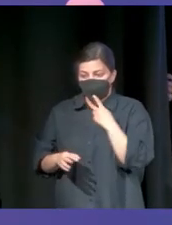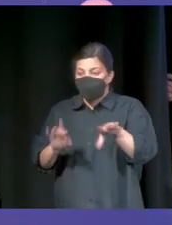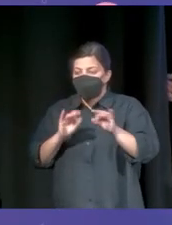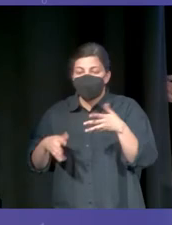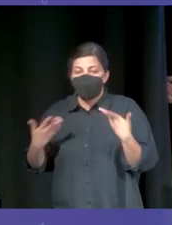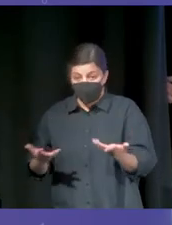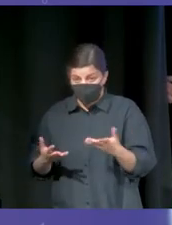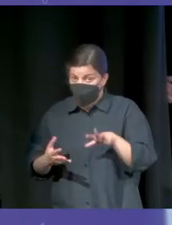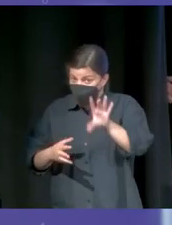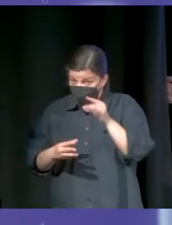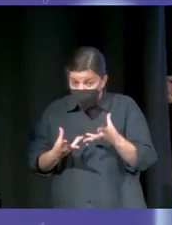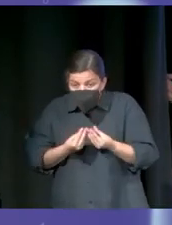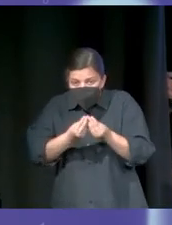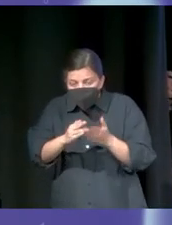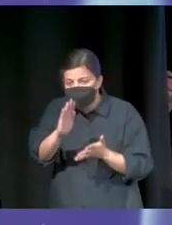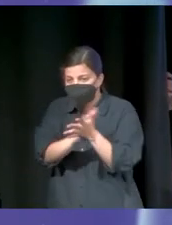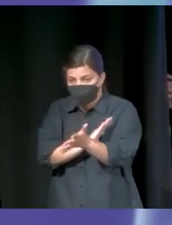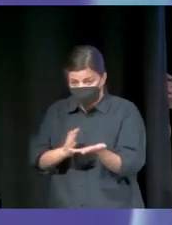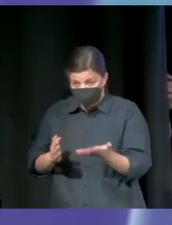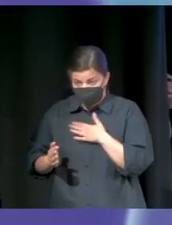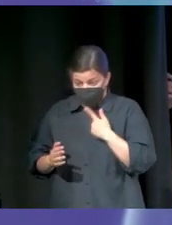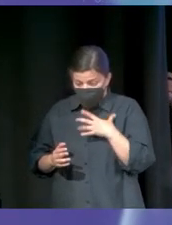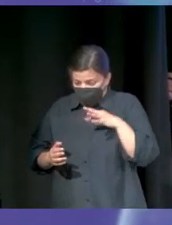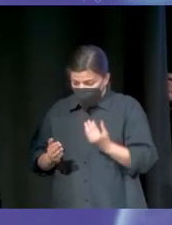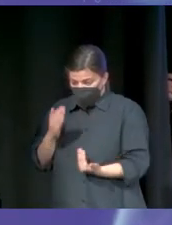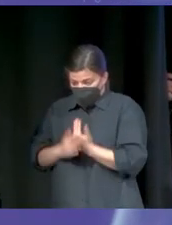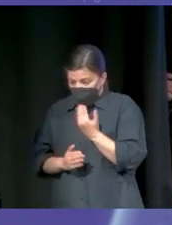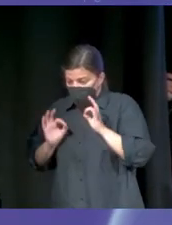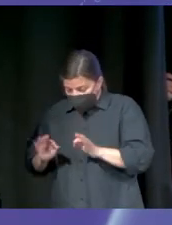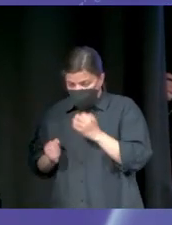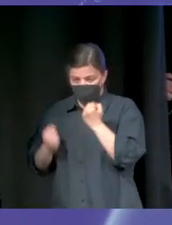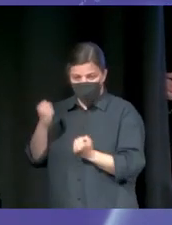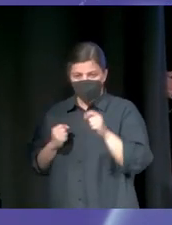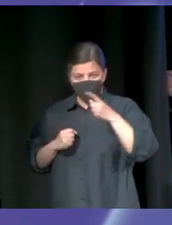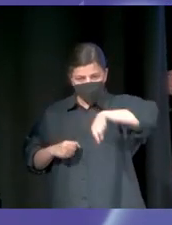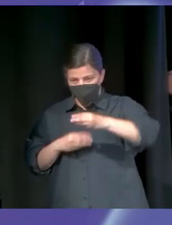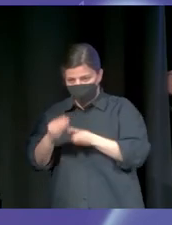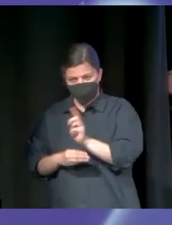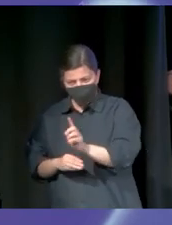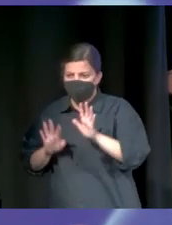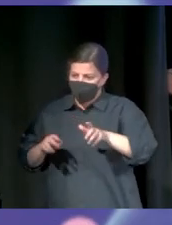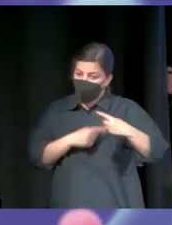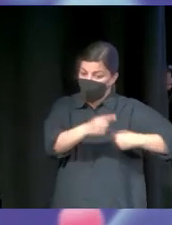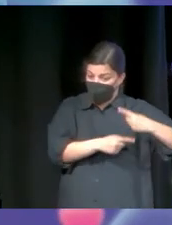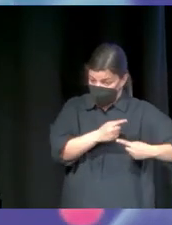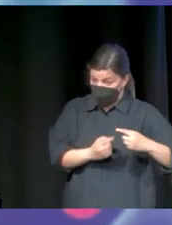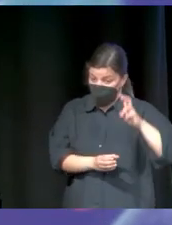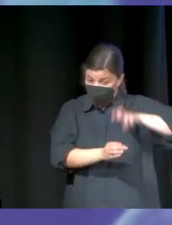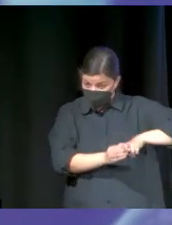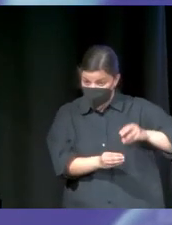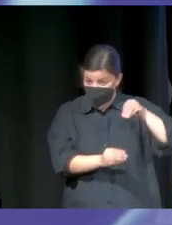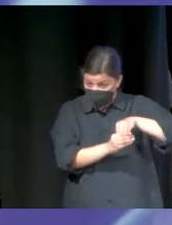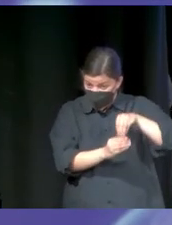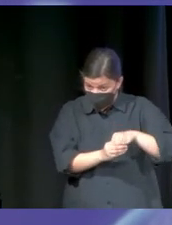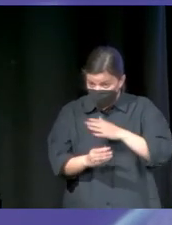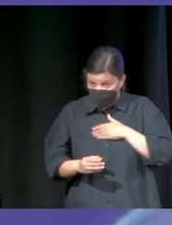acompañar a vuestra vida. Es decir, puede ser que ese día no hayáis cogido vuestro en el coche, pero sí lo hayáis cogido vuestra familia. Con lo cual estáis tomando una decisión que afecta a